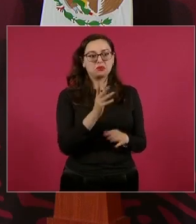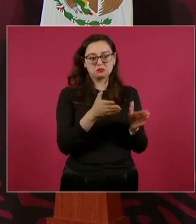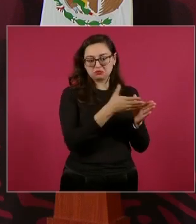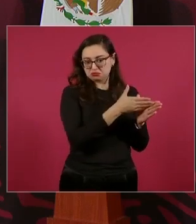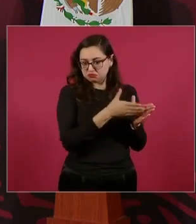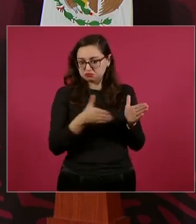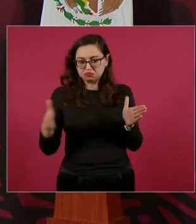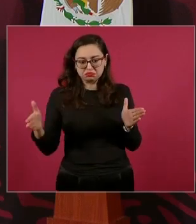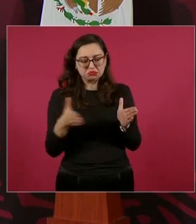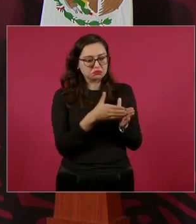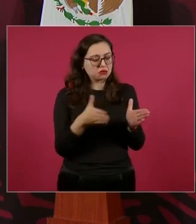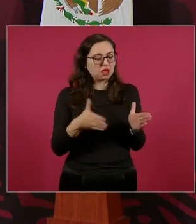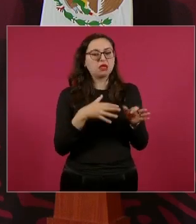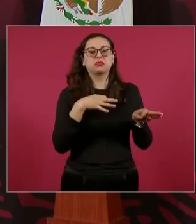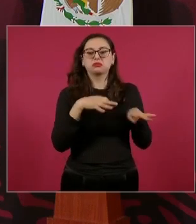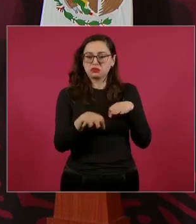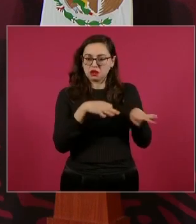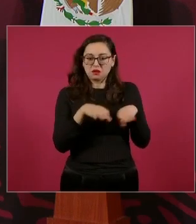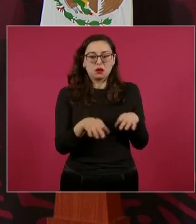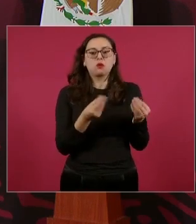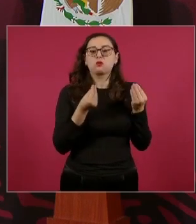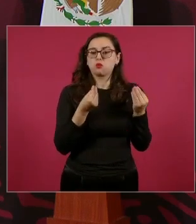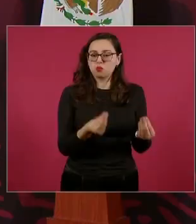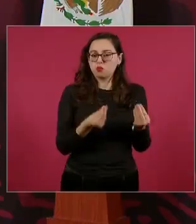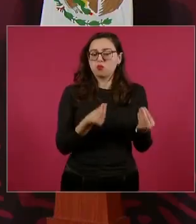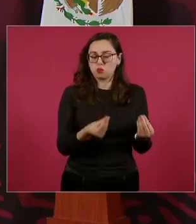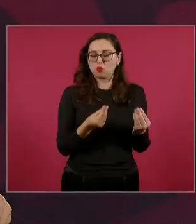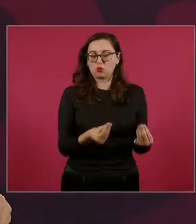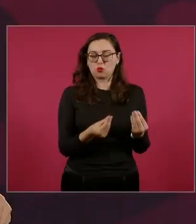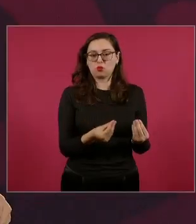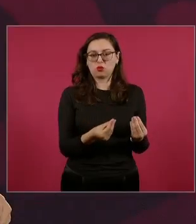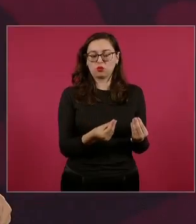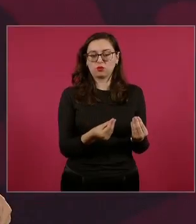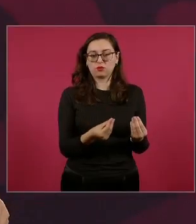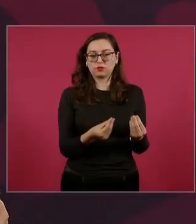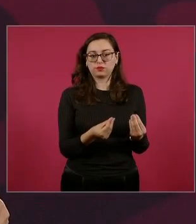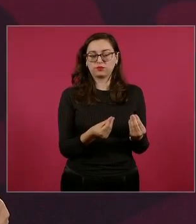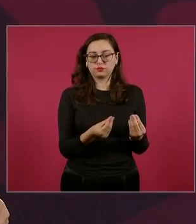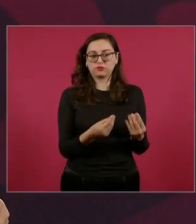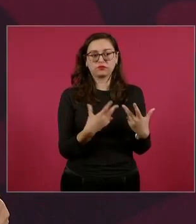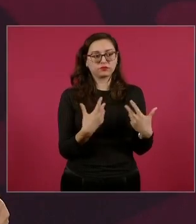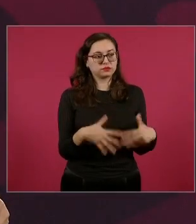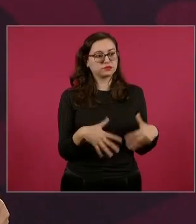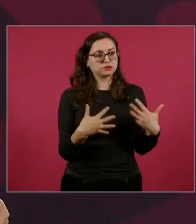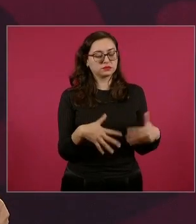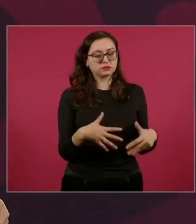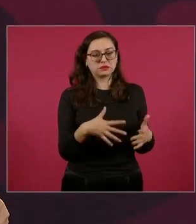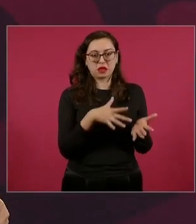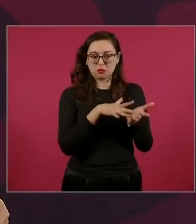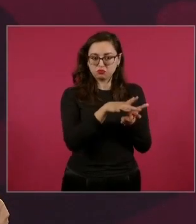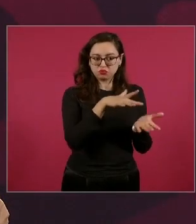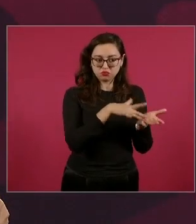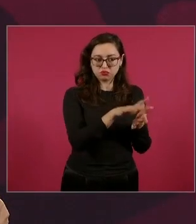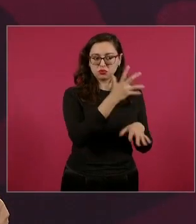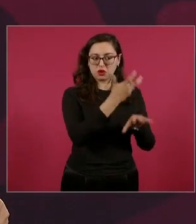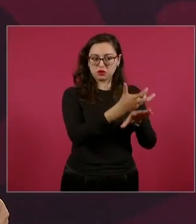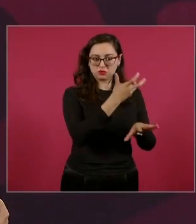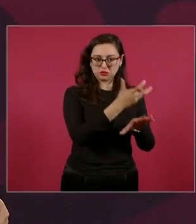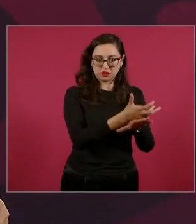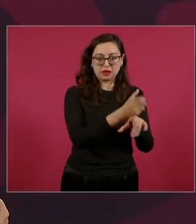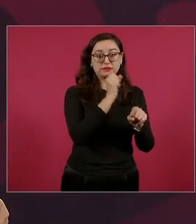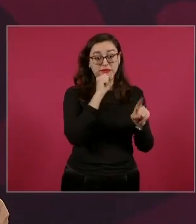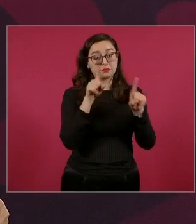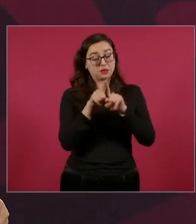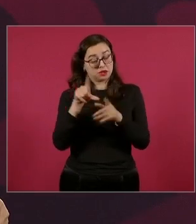hizo mucho por su país y por